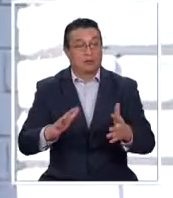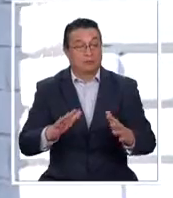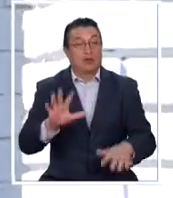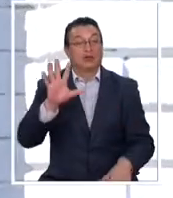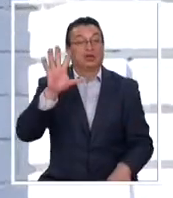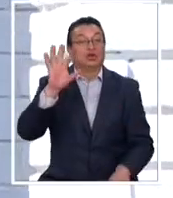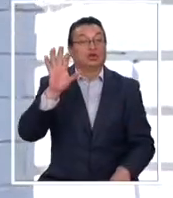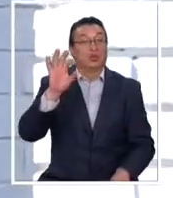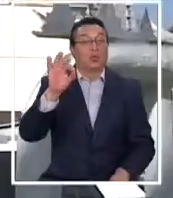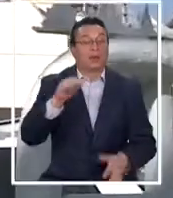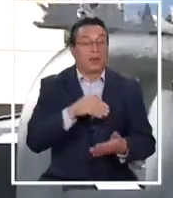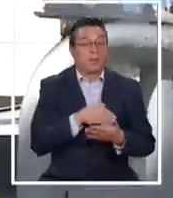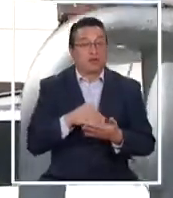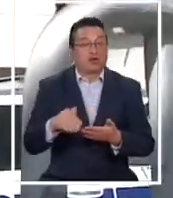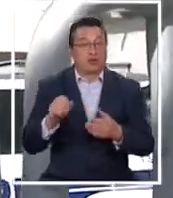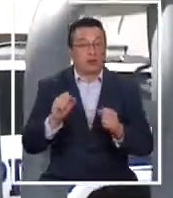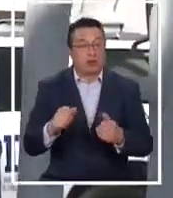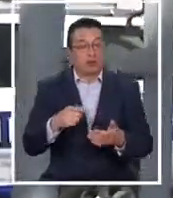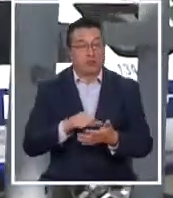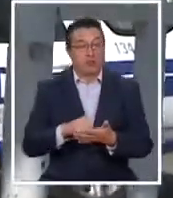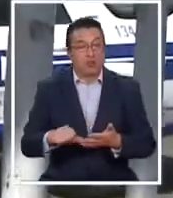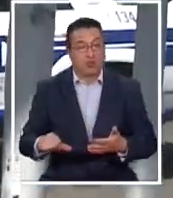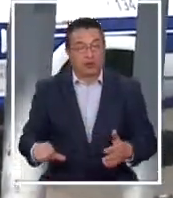50 millones de pesos.